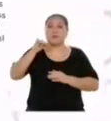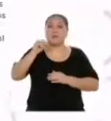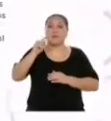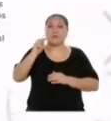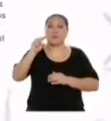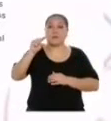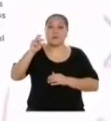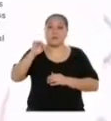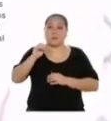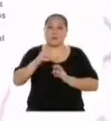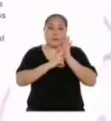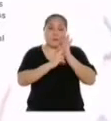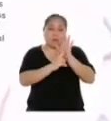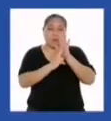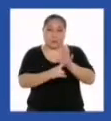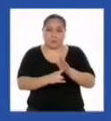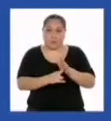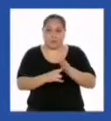hábitos de vida saludable.